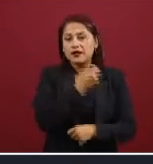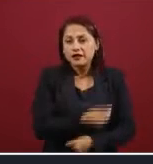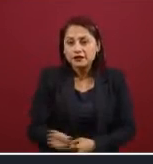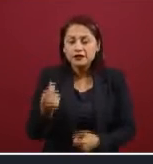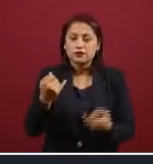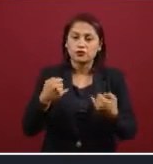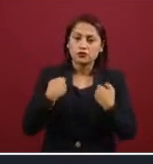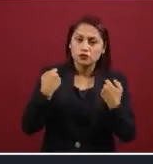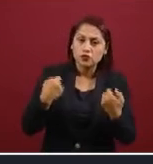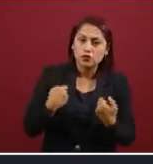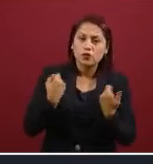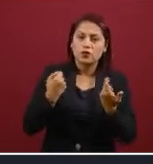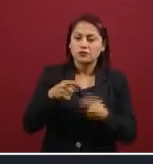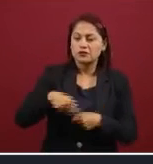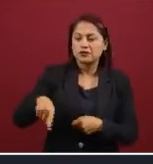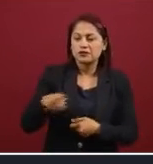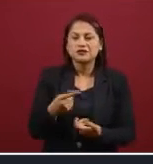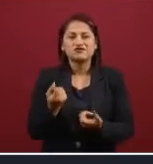que anden buscando qué hacer.